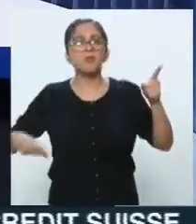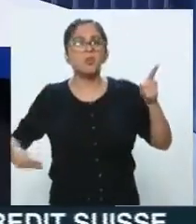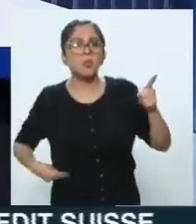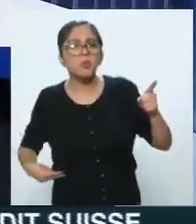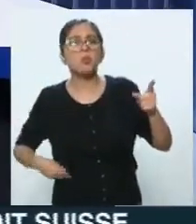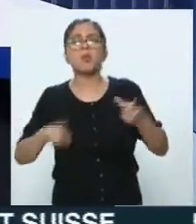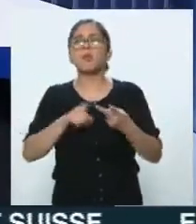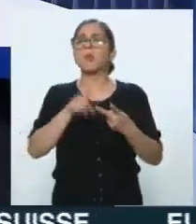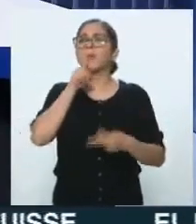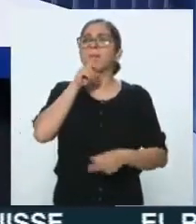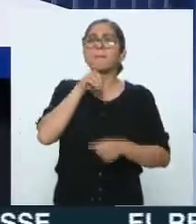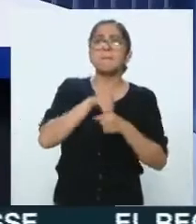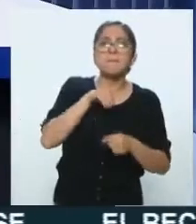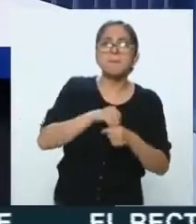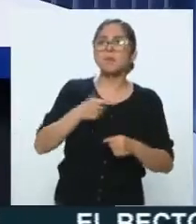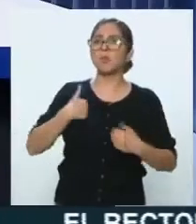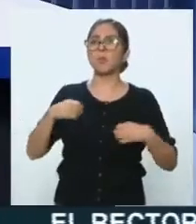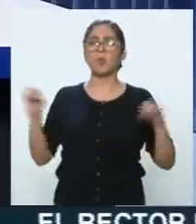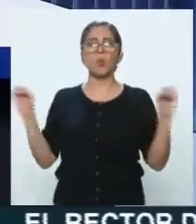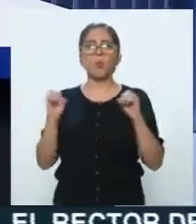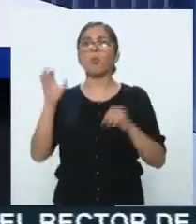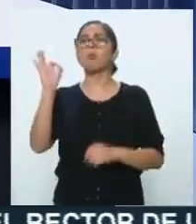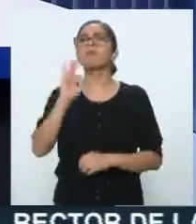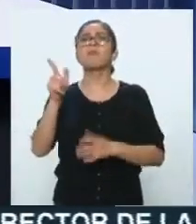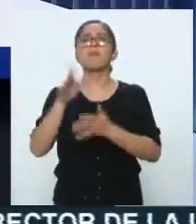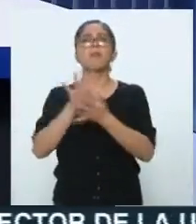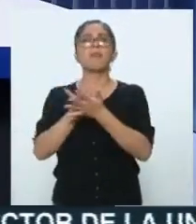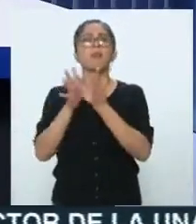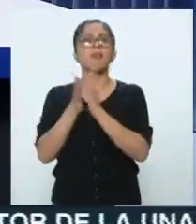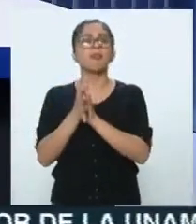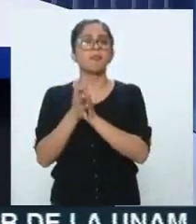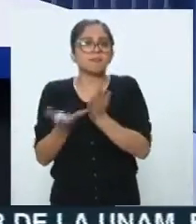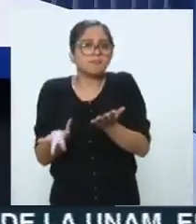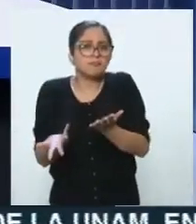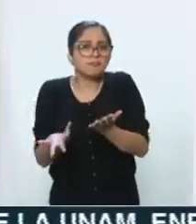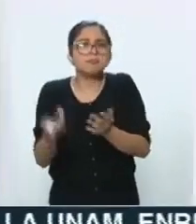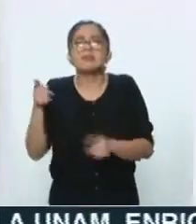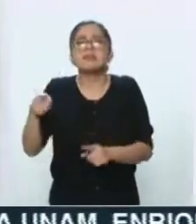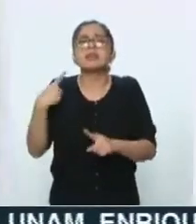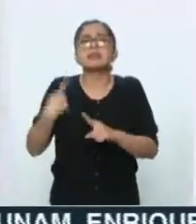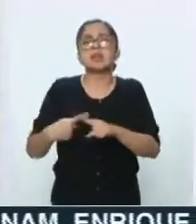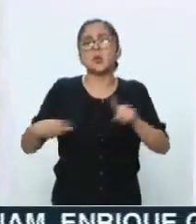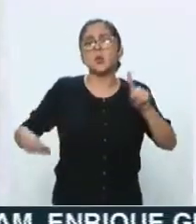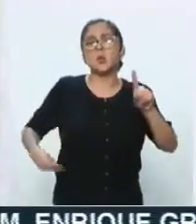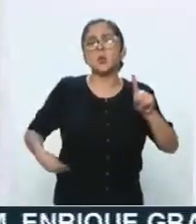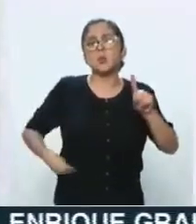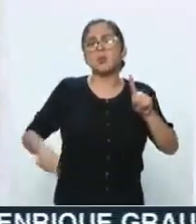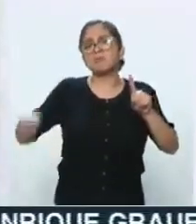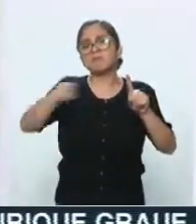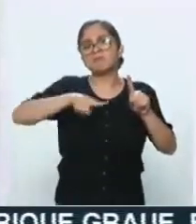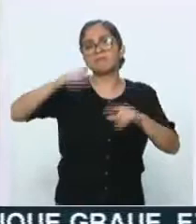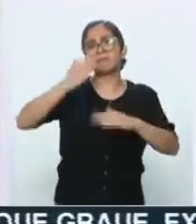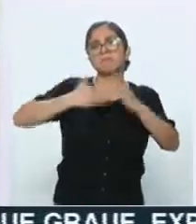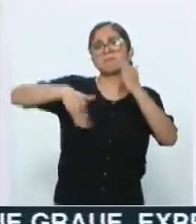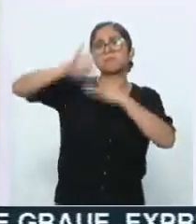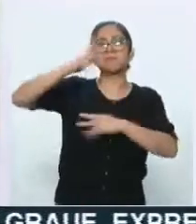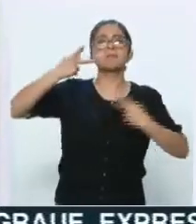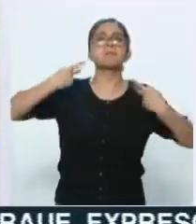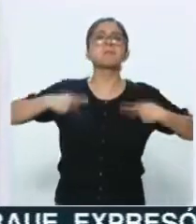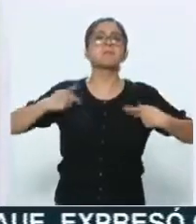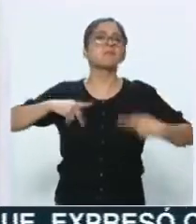sea por negligencia o por evidente complicidad. Y esta culpabilidad va a los más altos niveles, Juan.